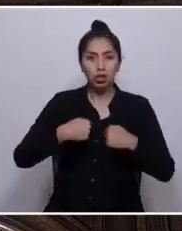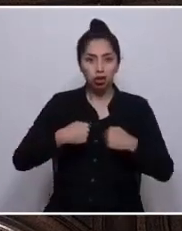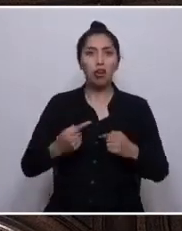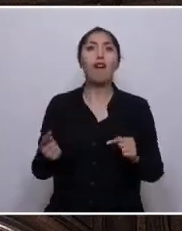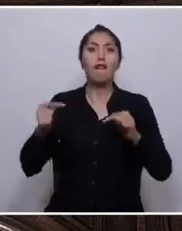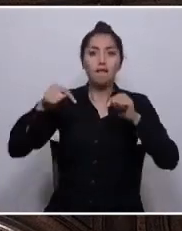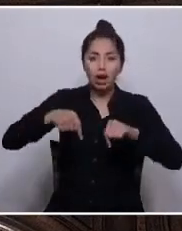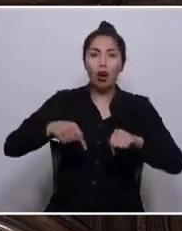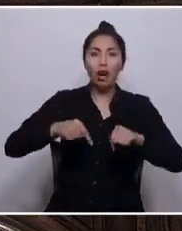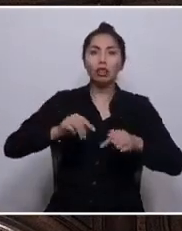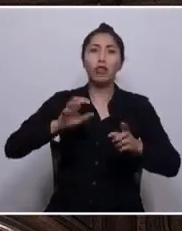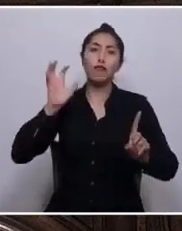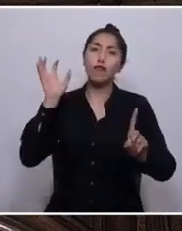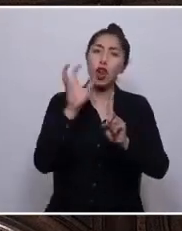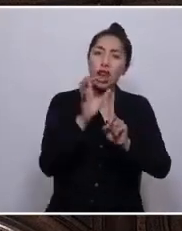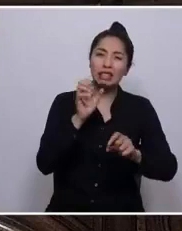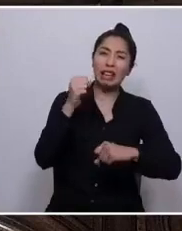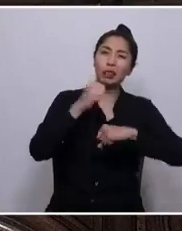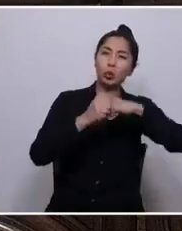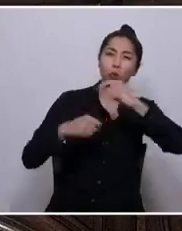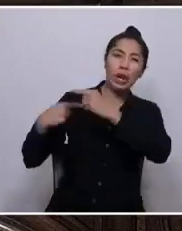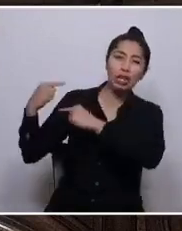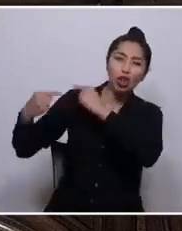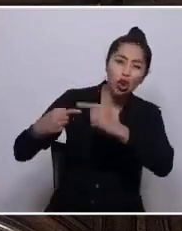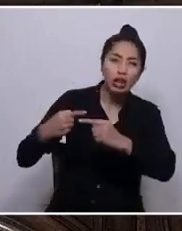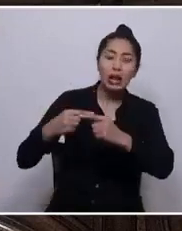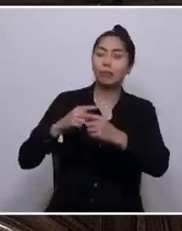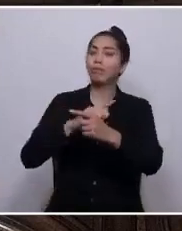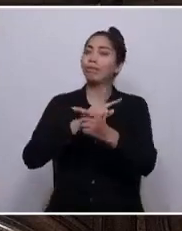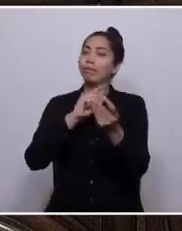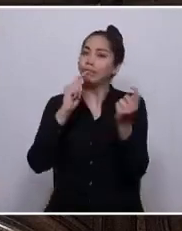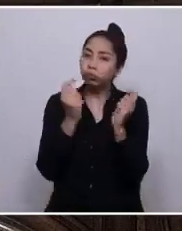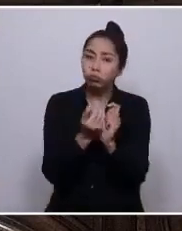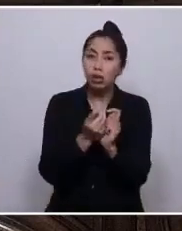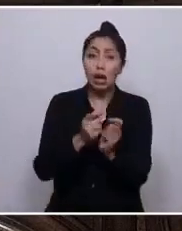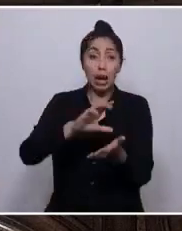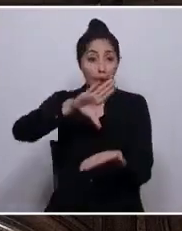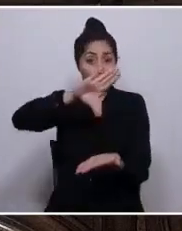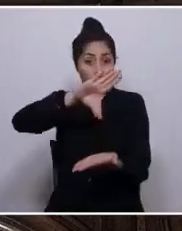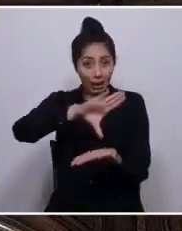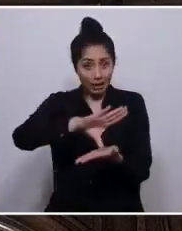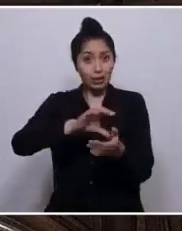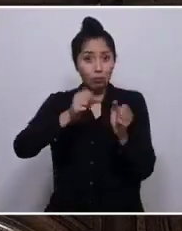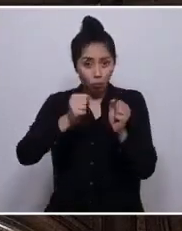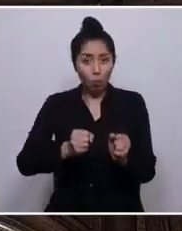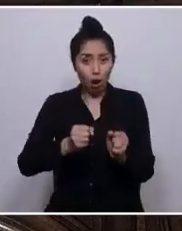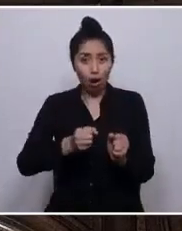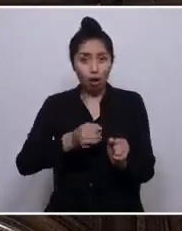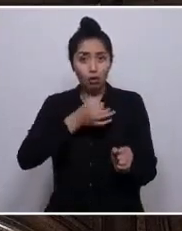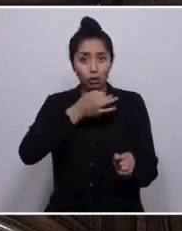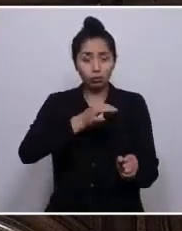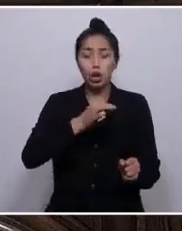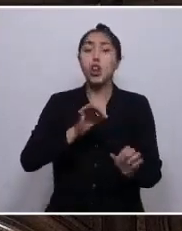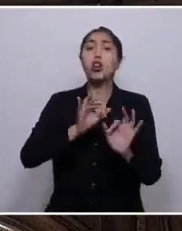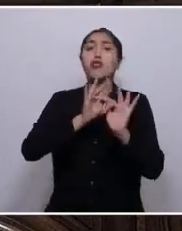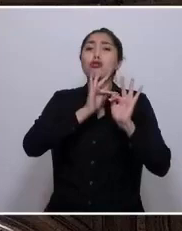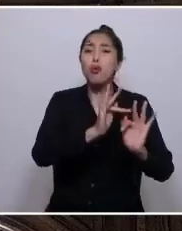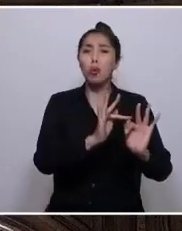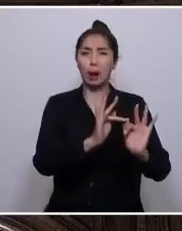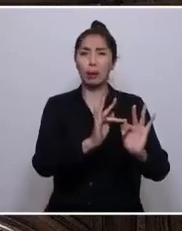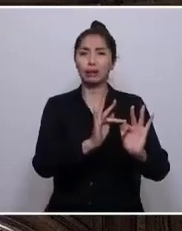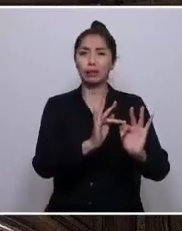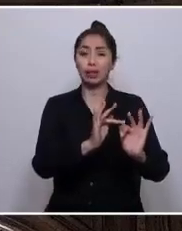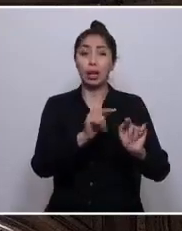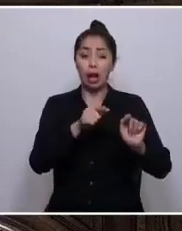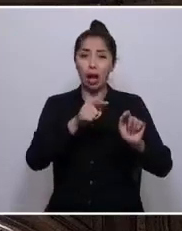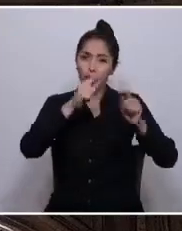estructural e histórica, donde un país sea capaz de proclamar sin dubitar varios nunca más, donde se